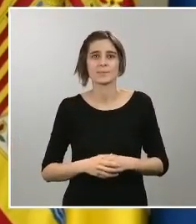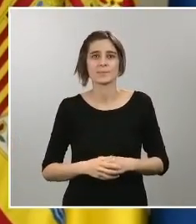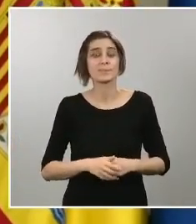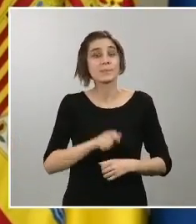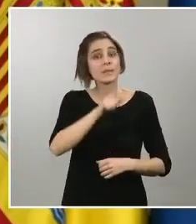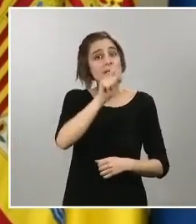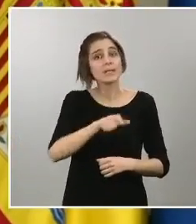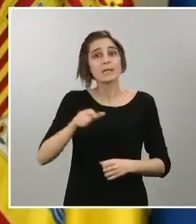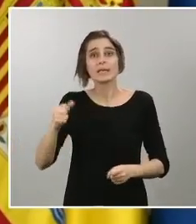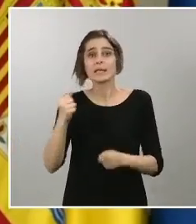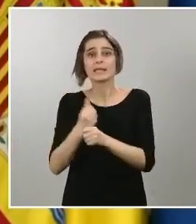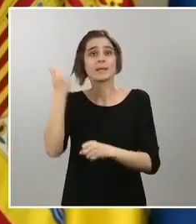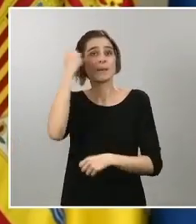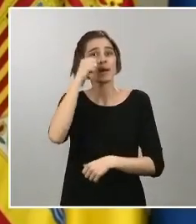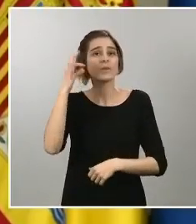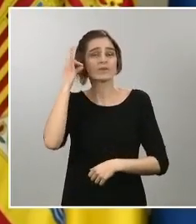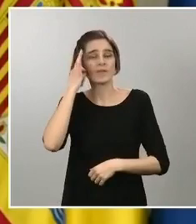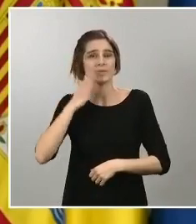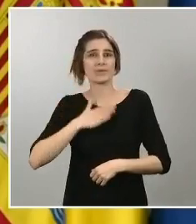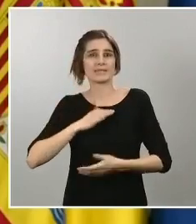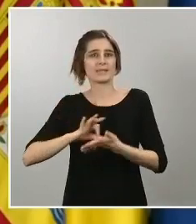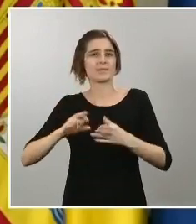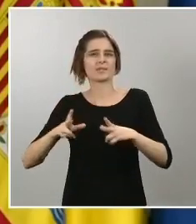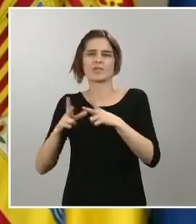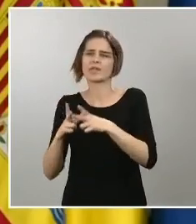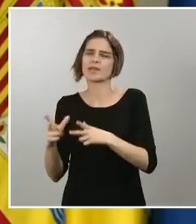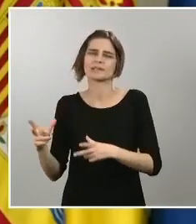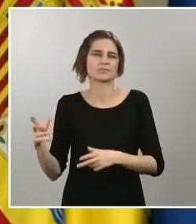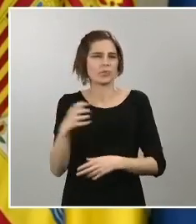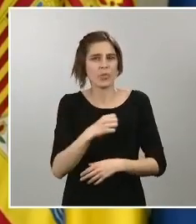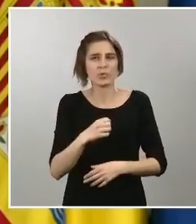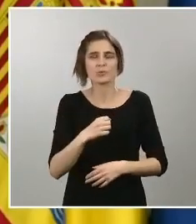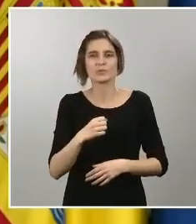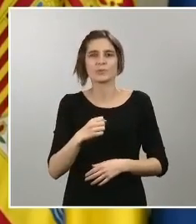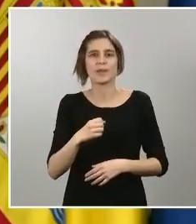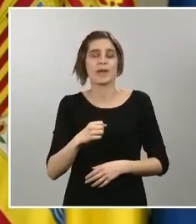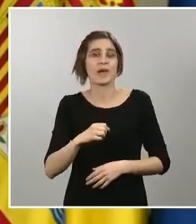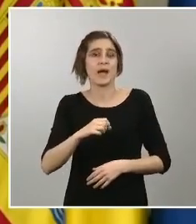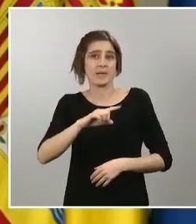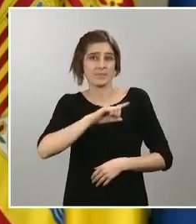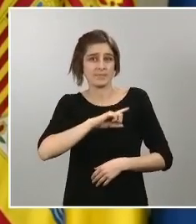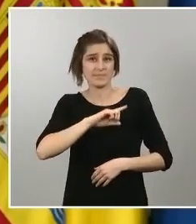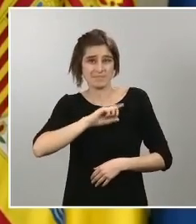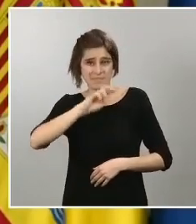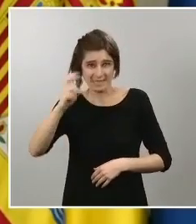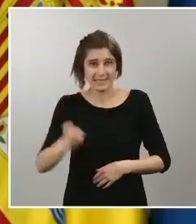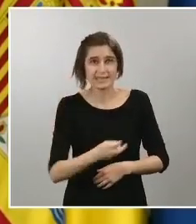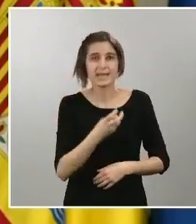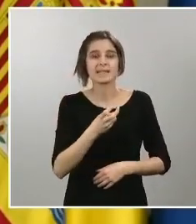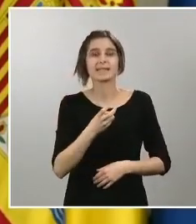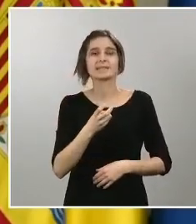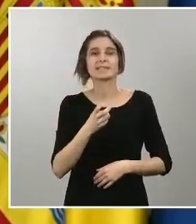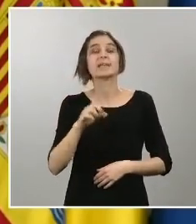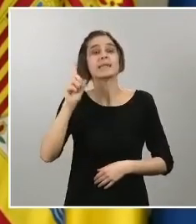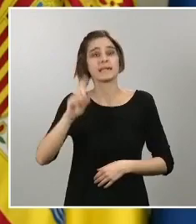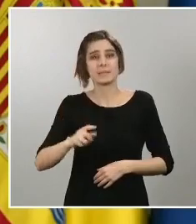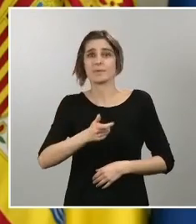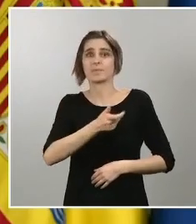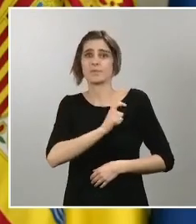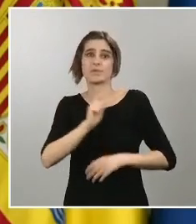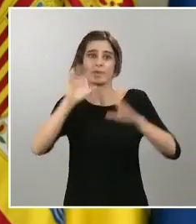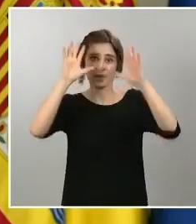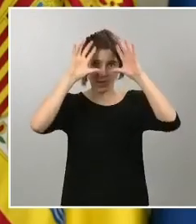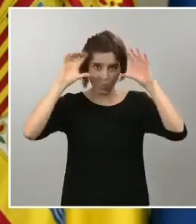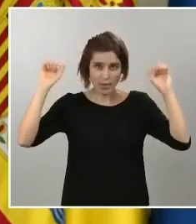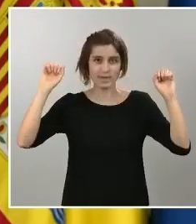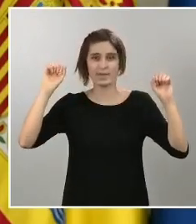servicios sociales a las fuerzas armadas como se ha dicho y a las fuerzas también de seguridad del Estado y a todos los